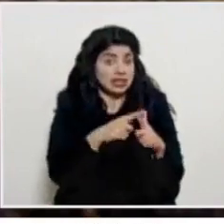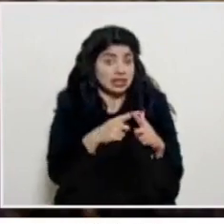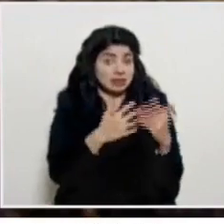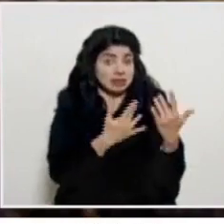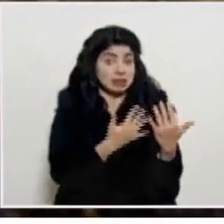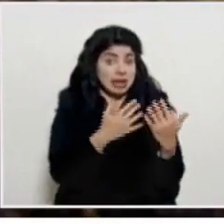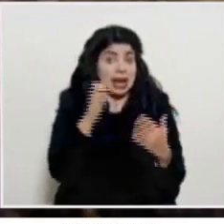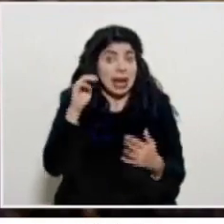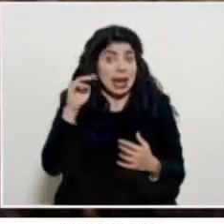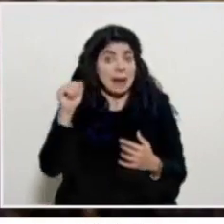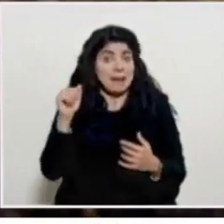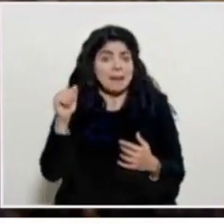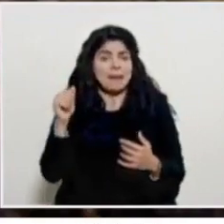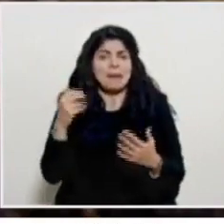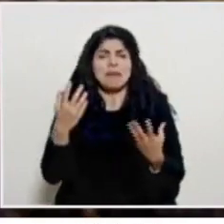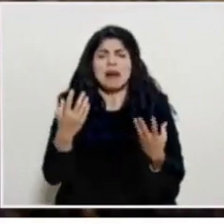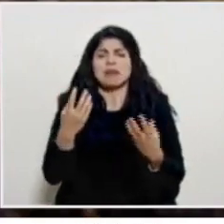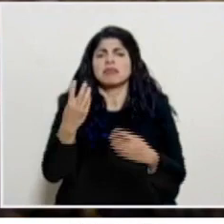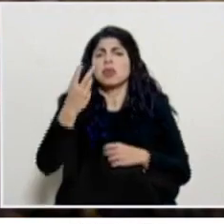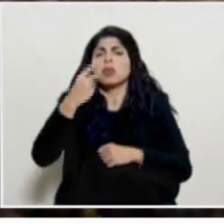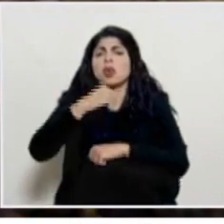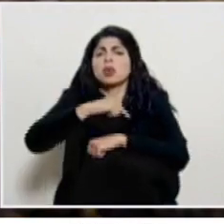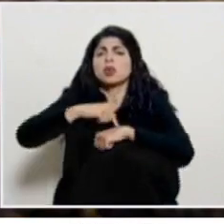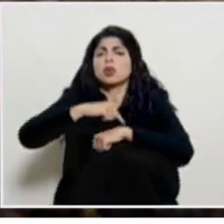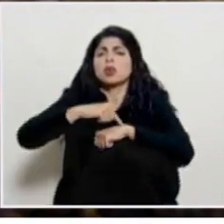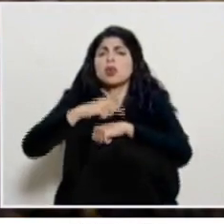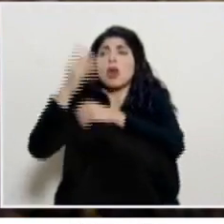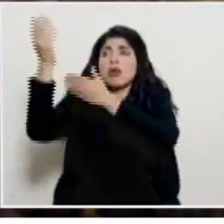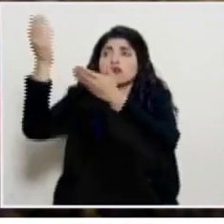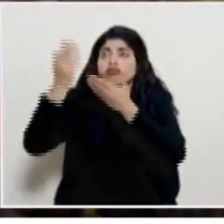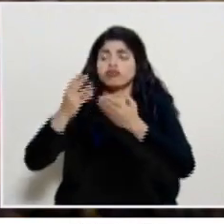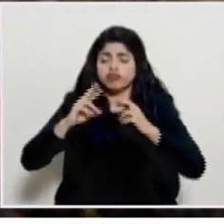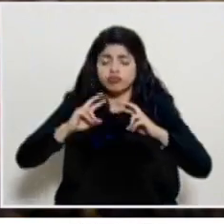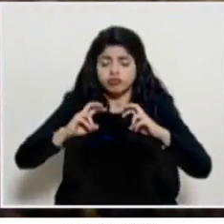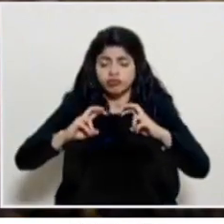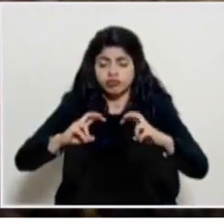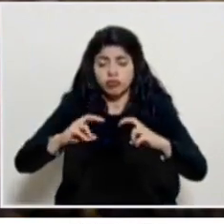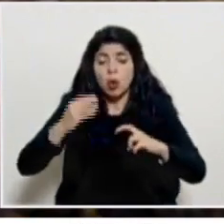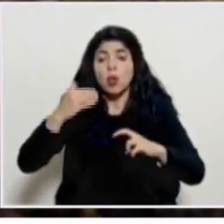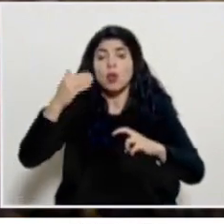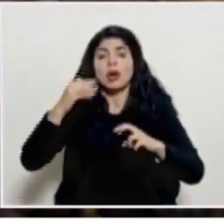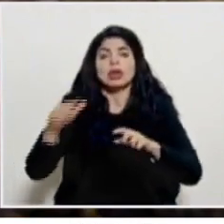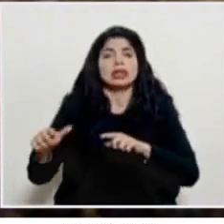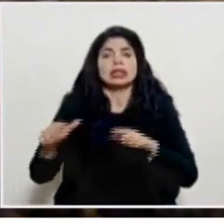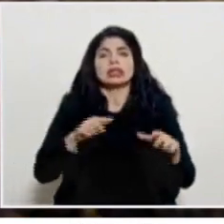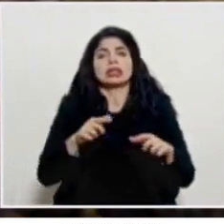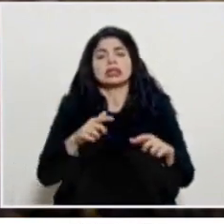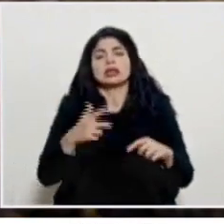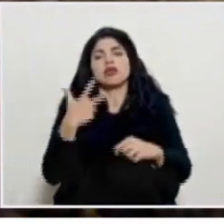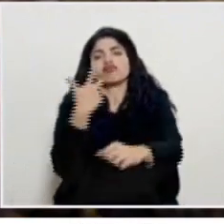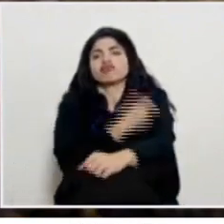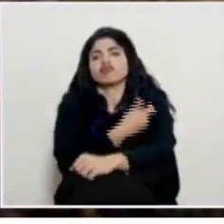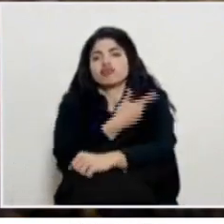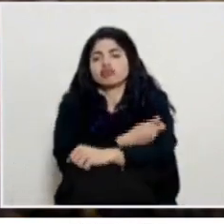pronunciamiento de la EMA ¿Cuánto tardarían en revisar ese pronunciamiento y a partir de cuándo estarían entonces aplicando las dosis de AstraZeneca